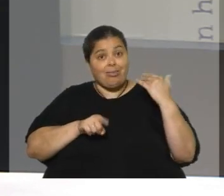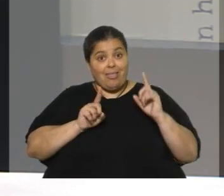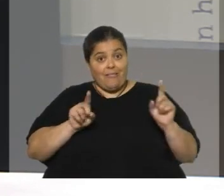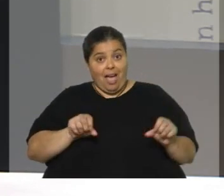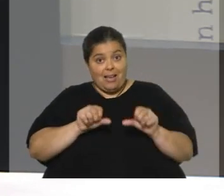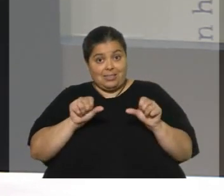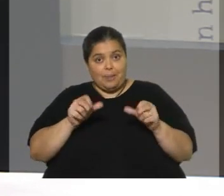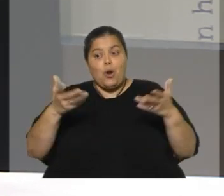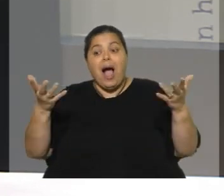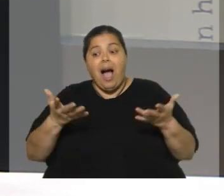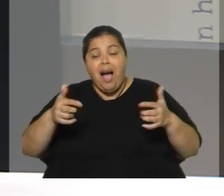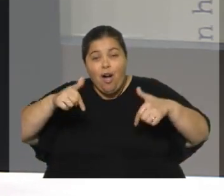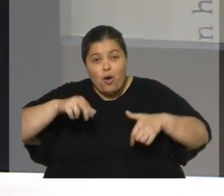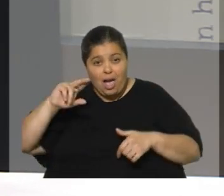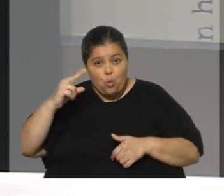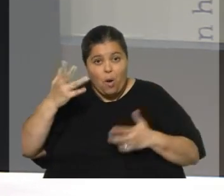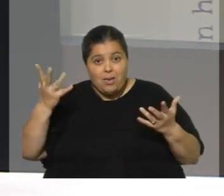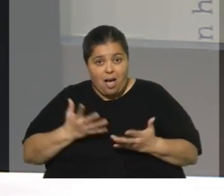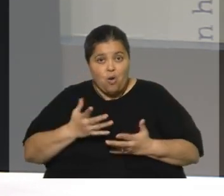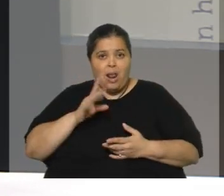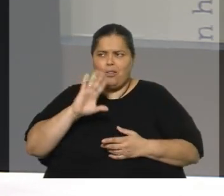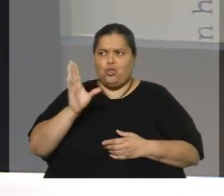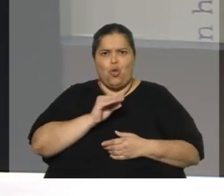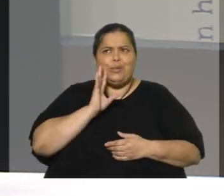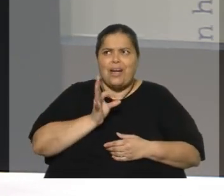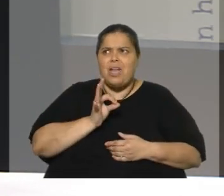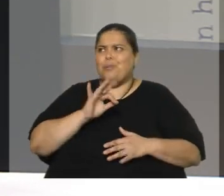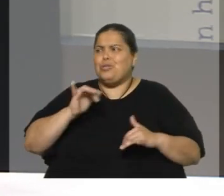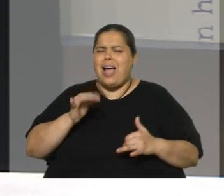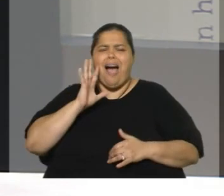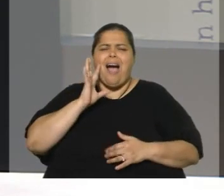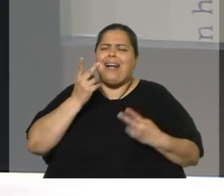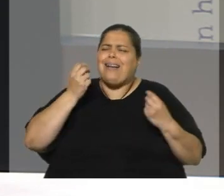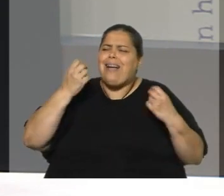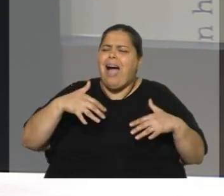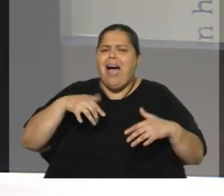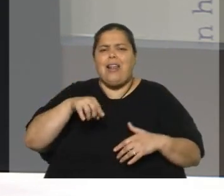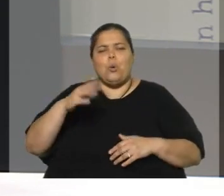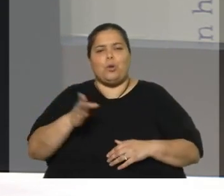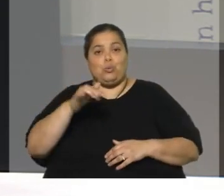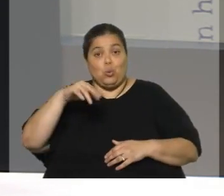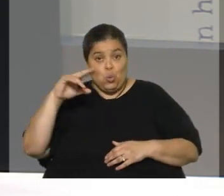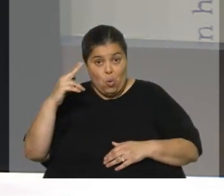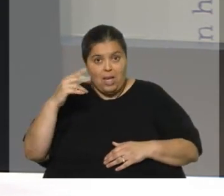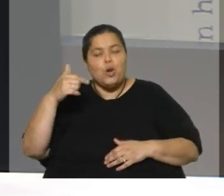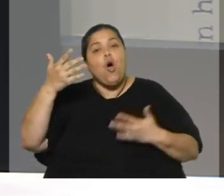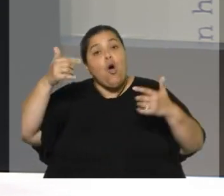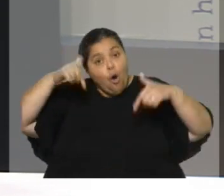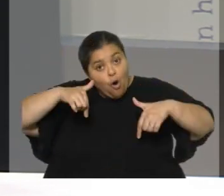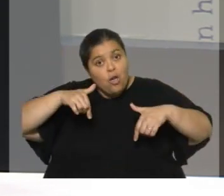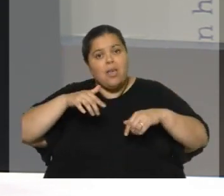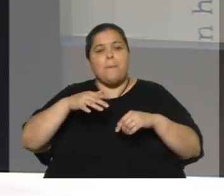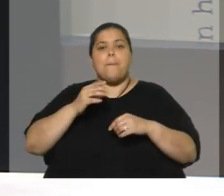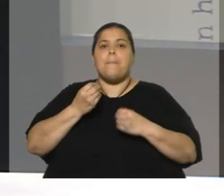condiciones actuales del Uruguay con todo lo que sabemos de lo caro que es producir en el Uruguay, hoy, por el contexto internacional,